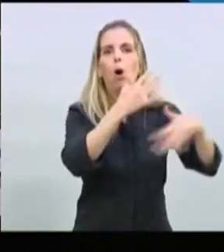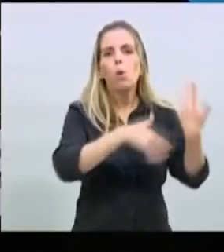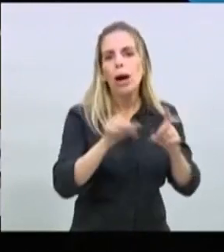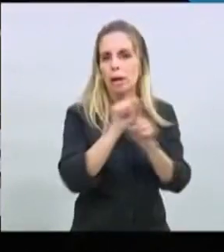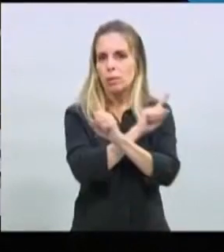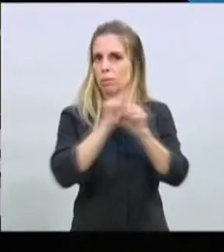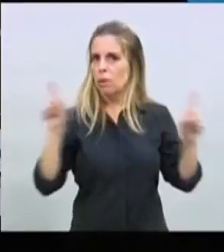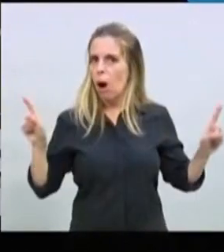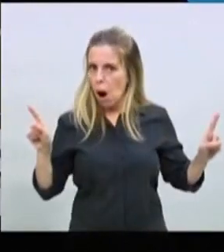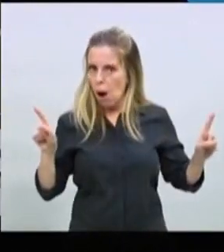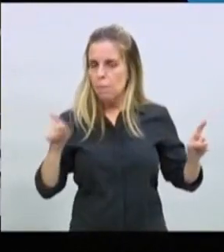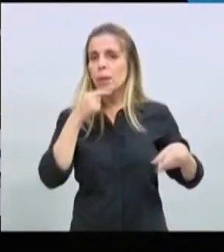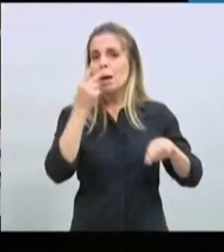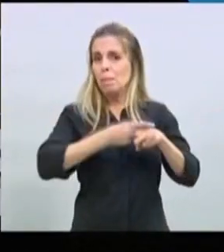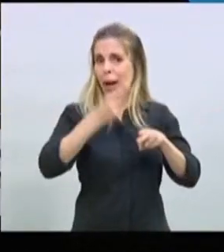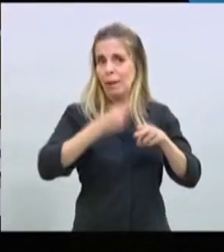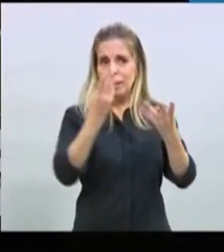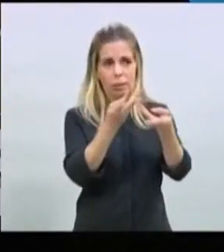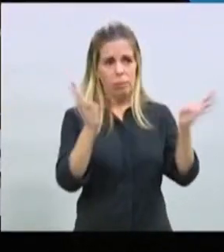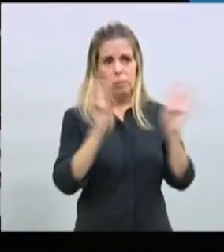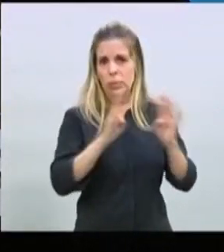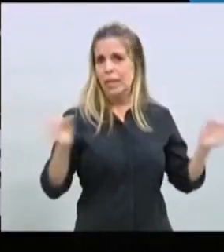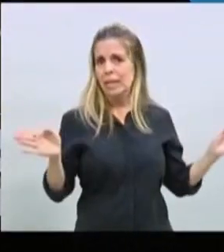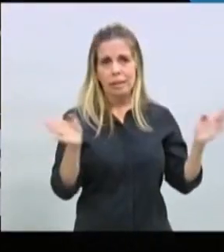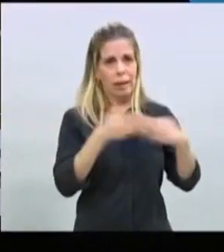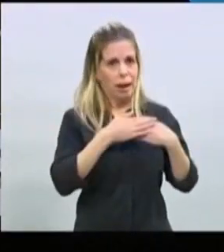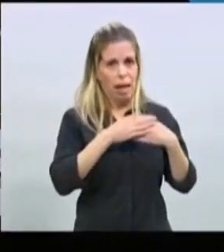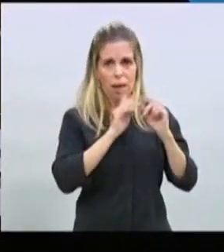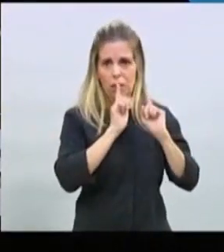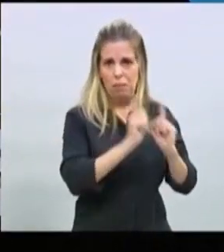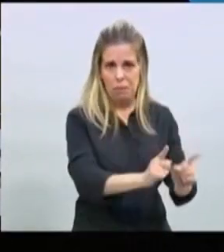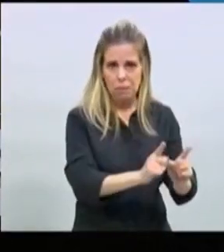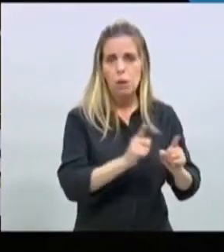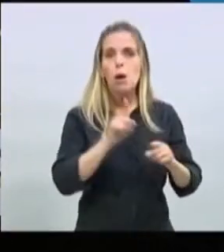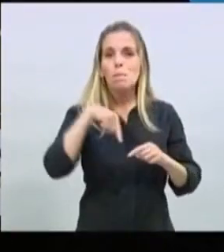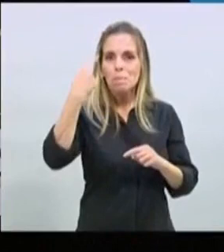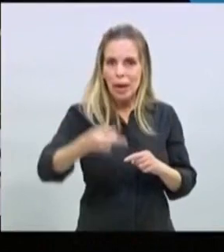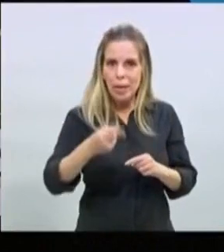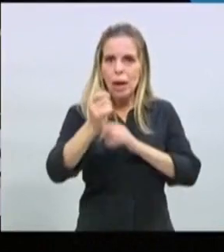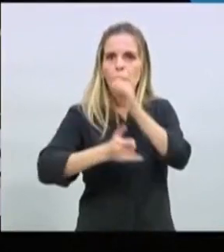Por supuesto las plazas van a seguir estando cerradas. Insisto, todo esto lo vamos a detallar mañana.